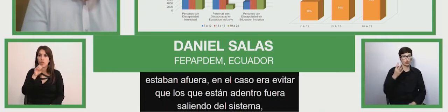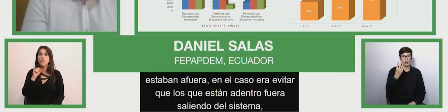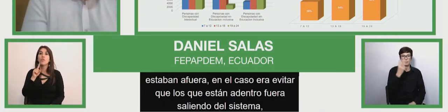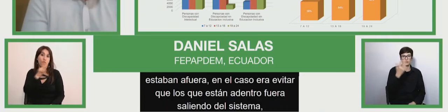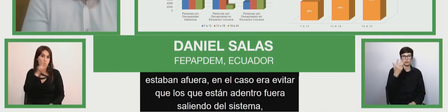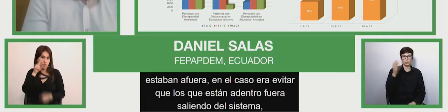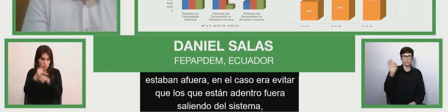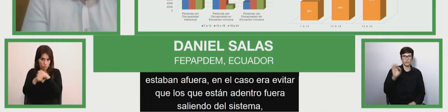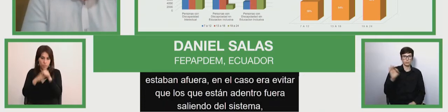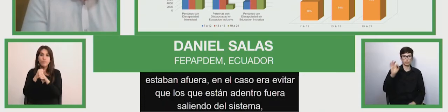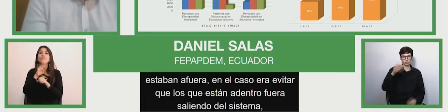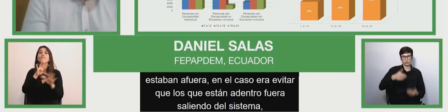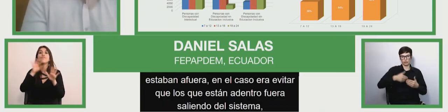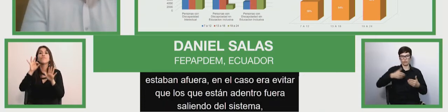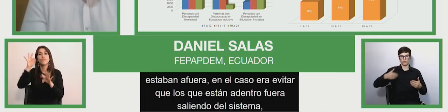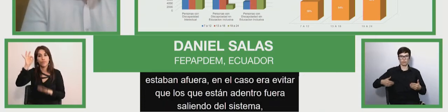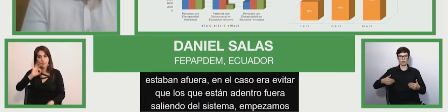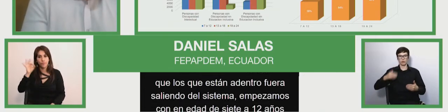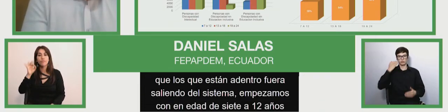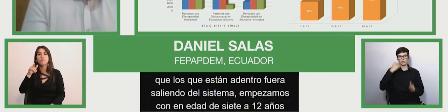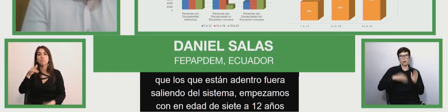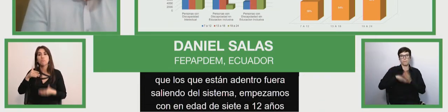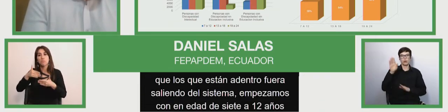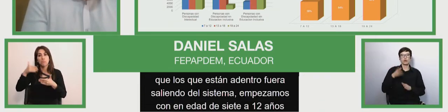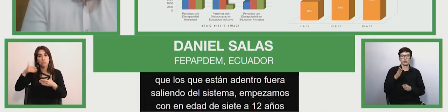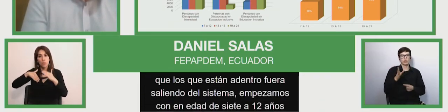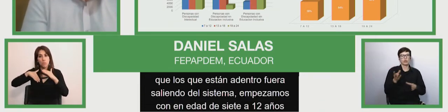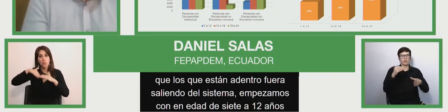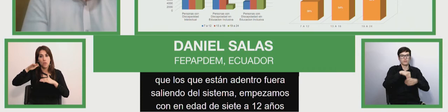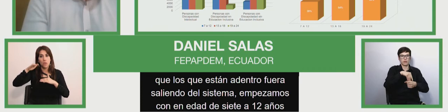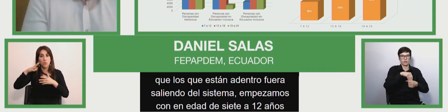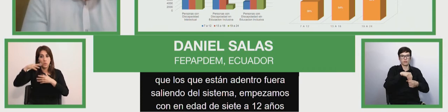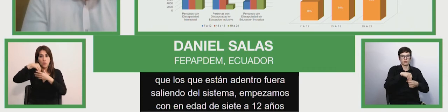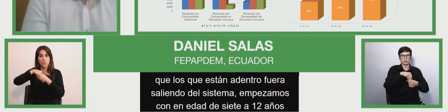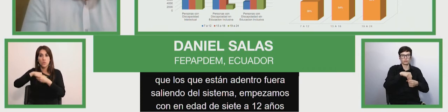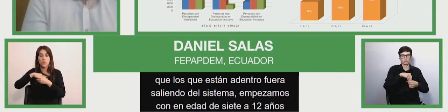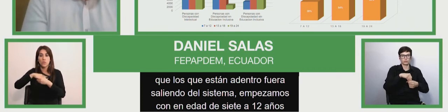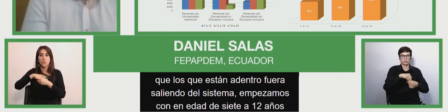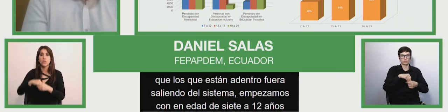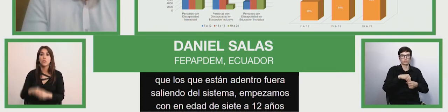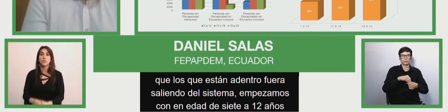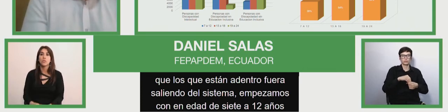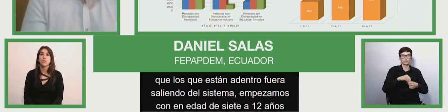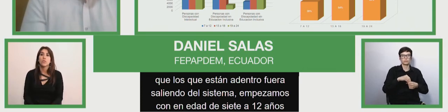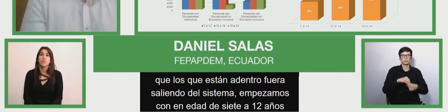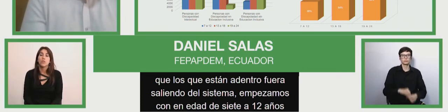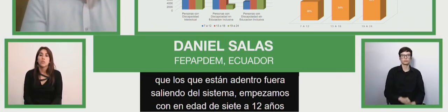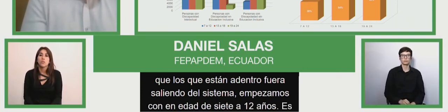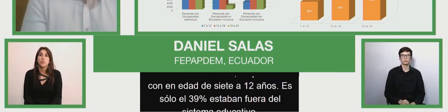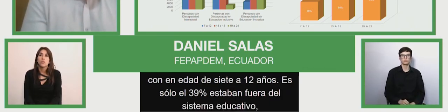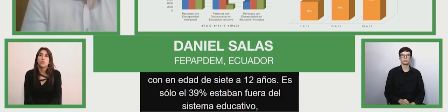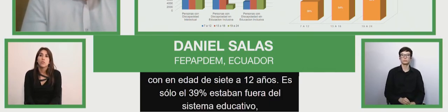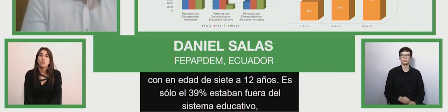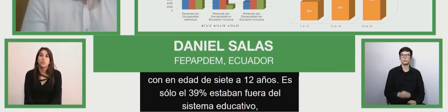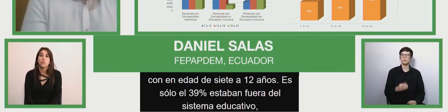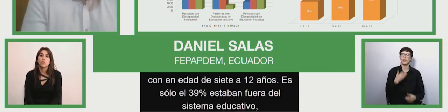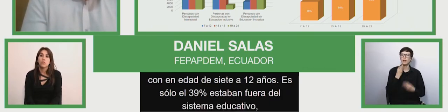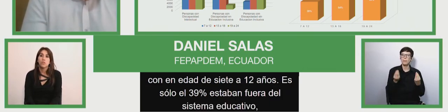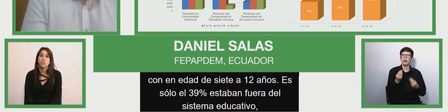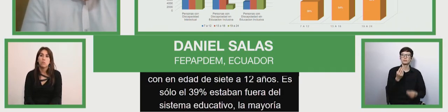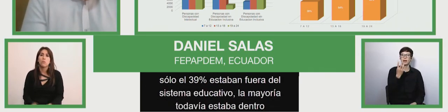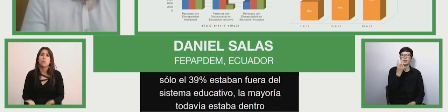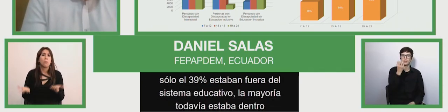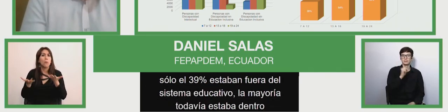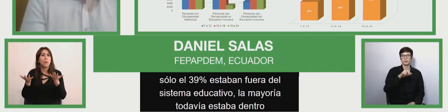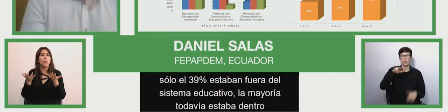estaban fuera del sistema educativo. La mayoría todavía estaban dentro, no por mucho una mayoría, pero seguían siendo mayoría. ¿Pero qué pasaba? Ya de 13 a 18